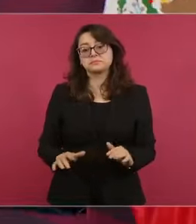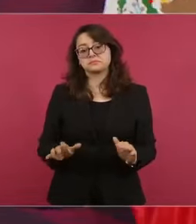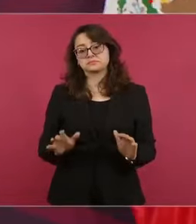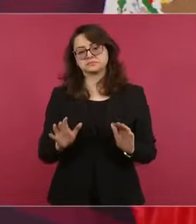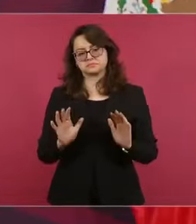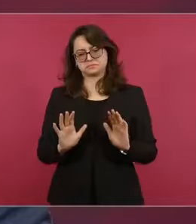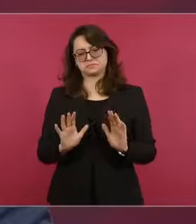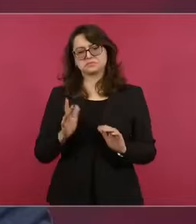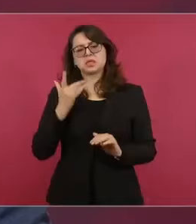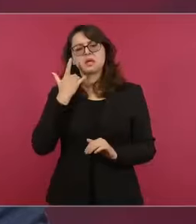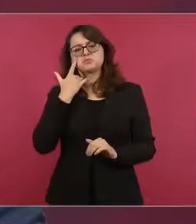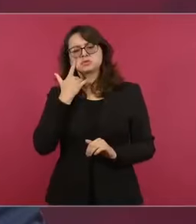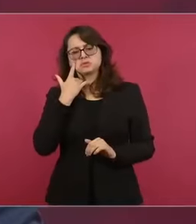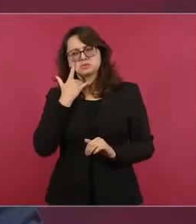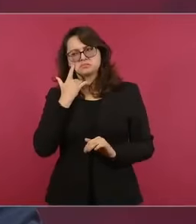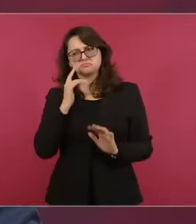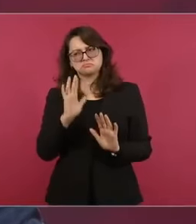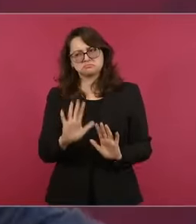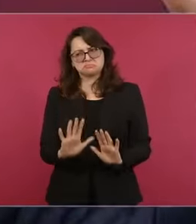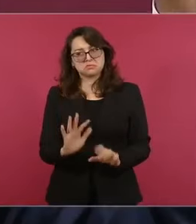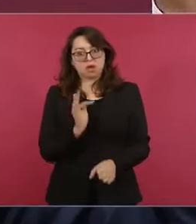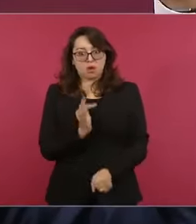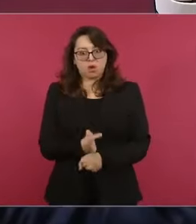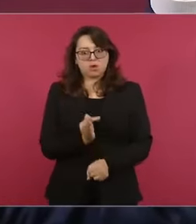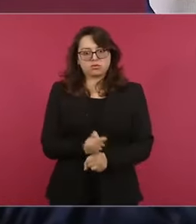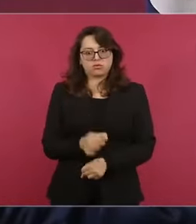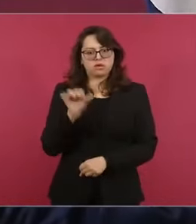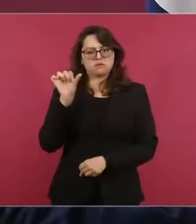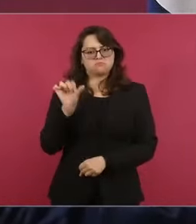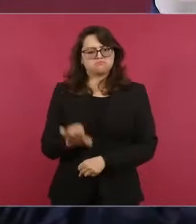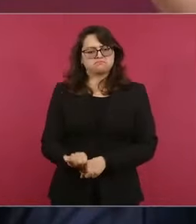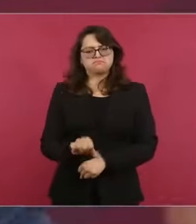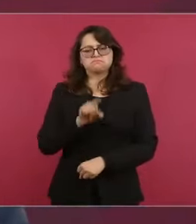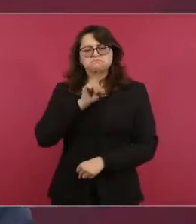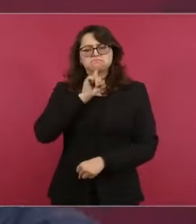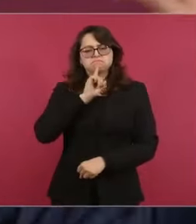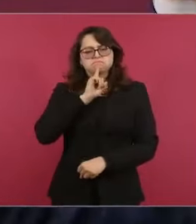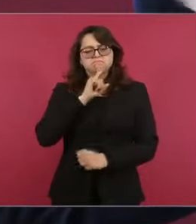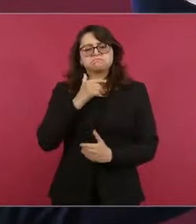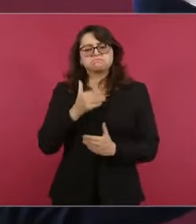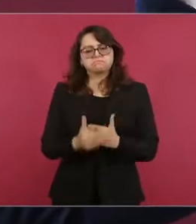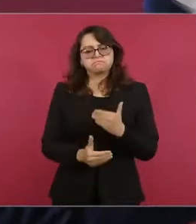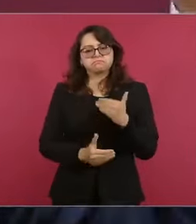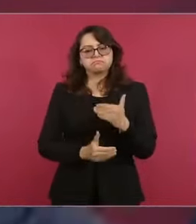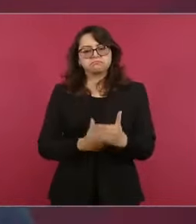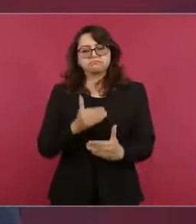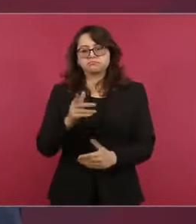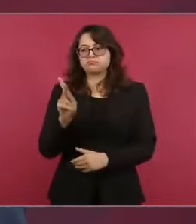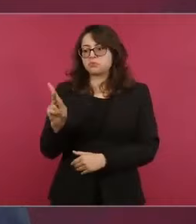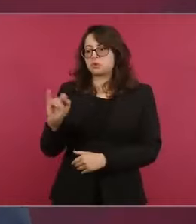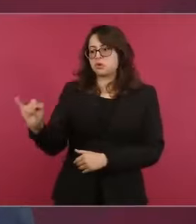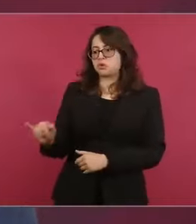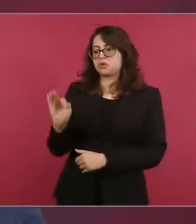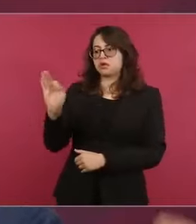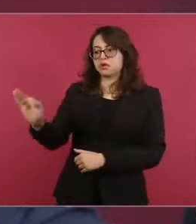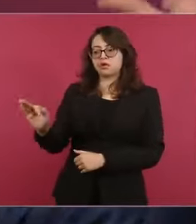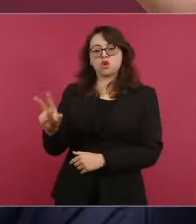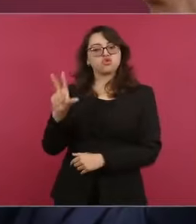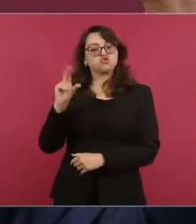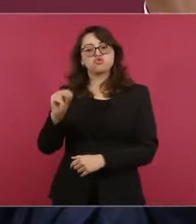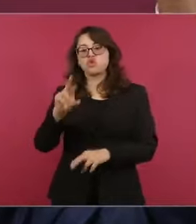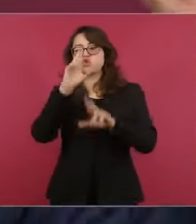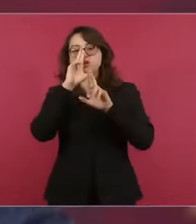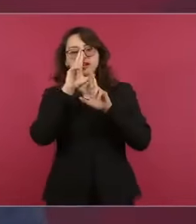el agravio y la